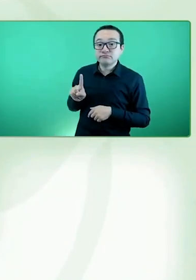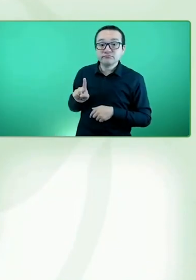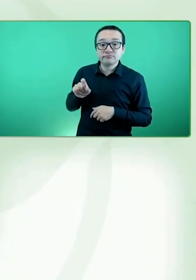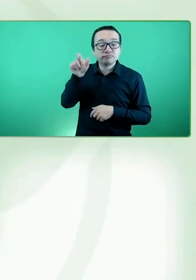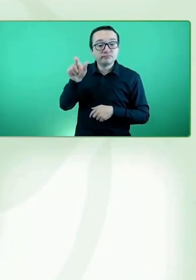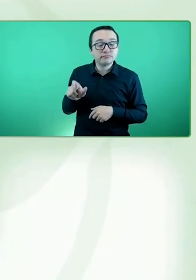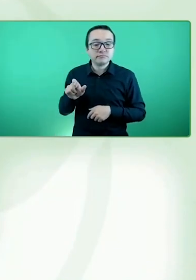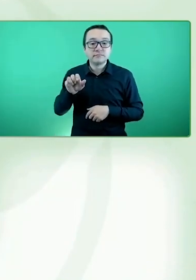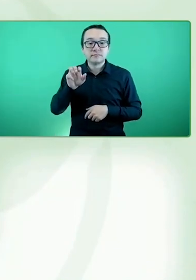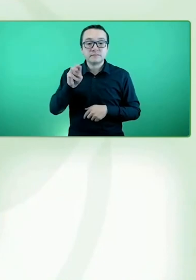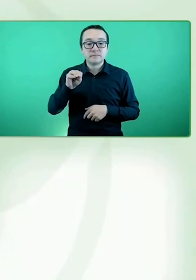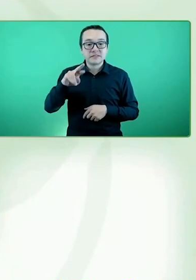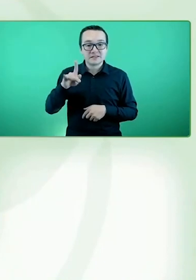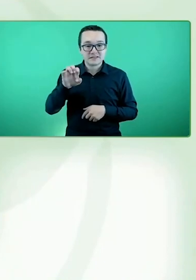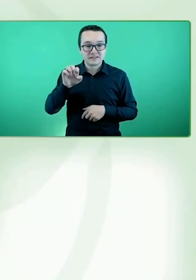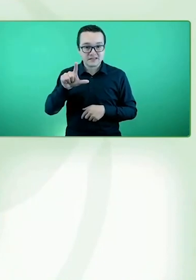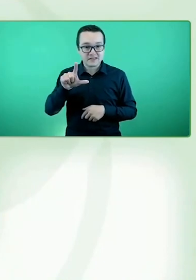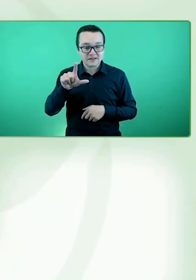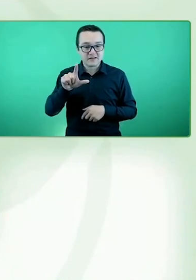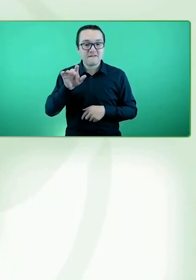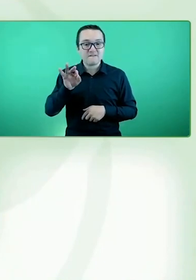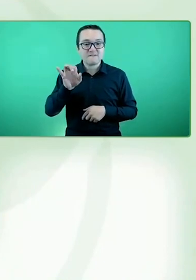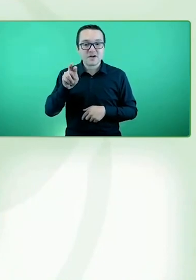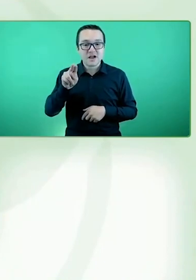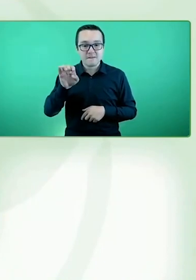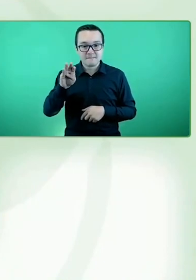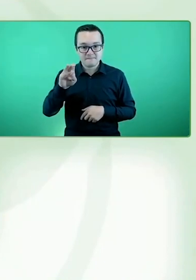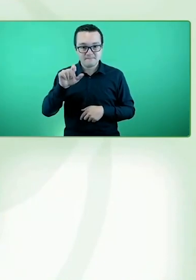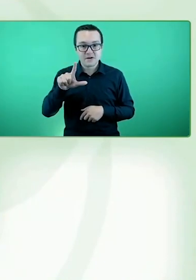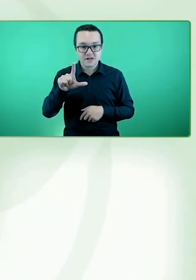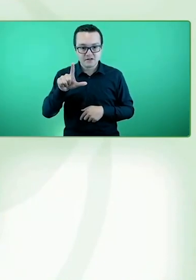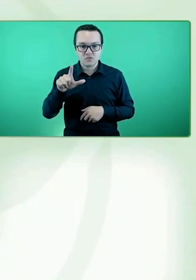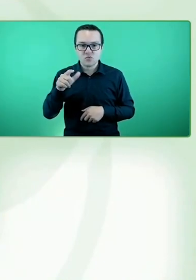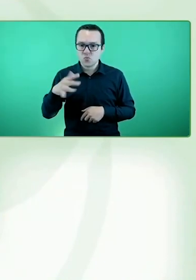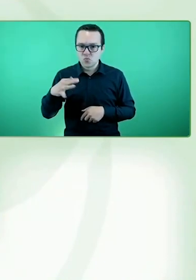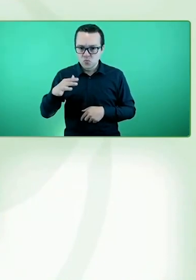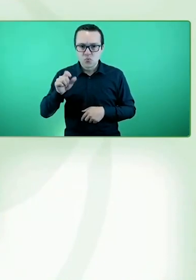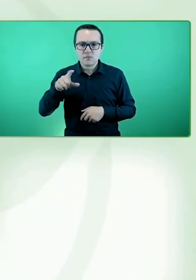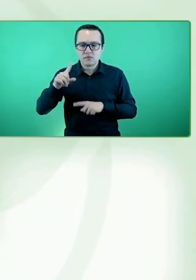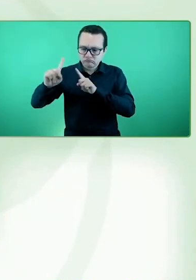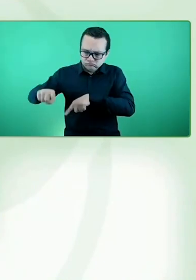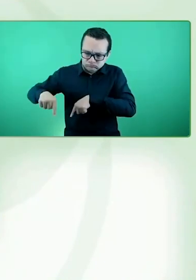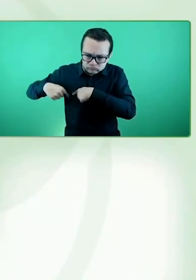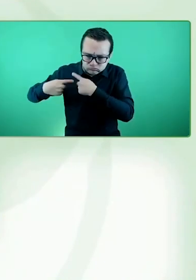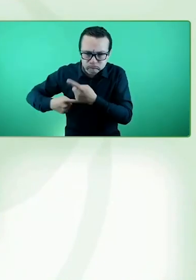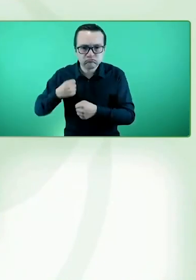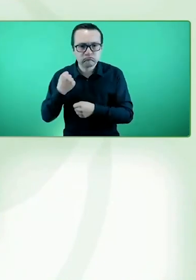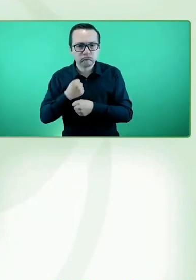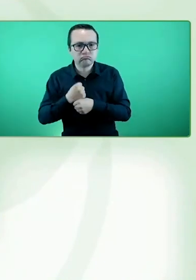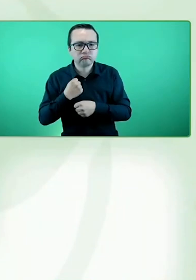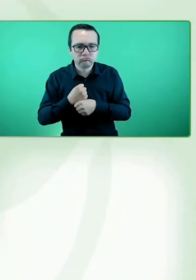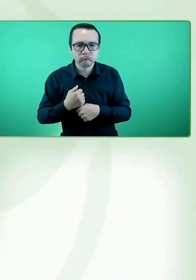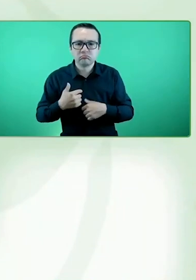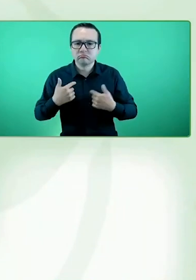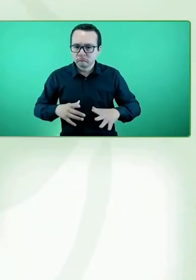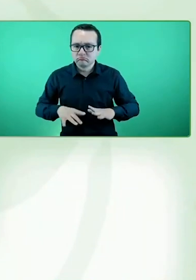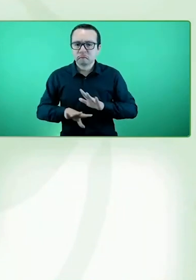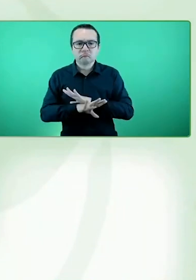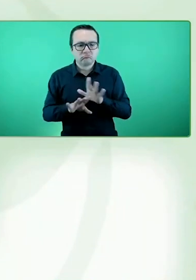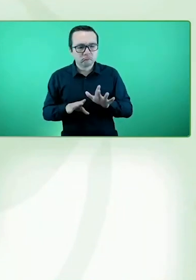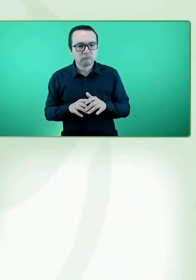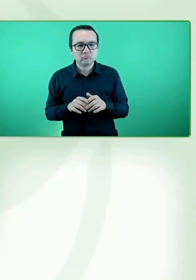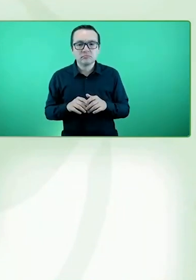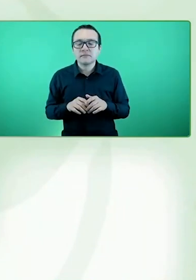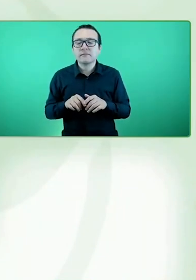Fenbeck. Él nos acompaña, tiene una extensa trayectoria y una consolidada formación